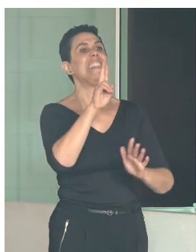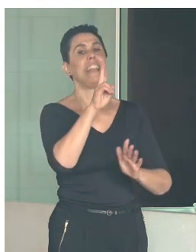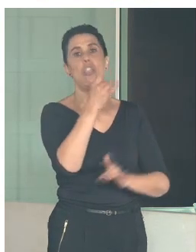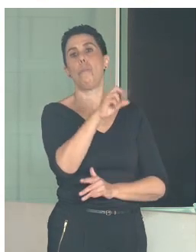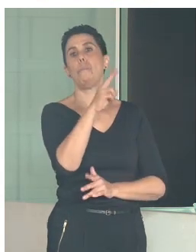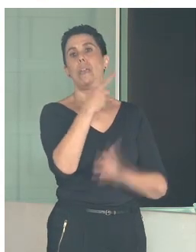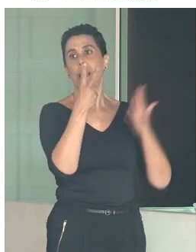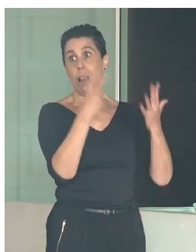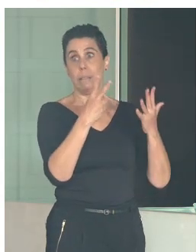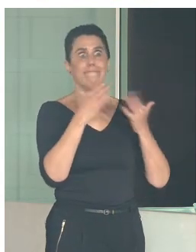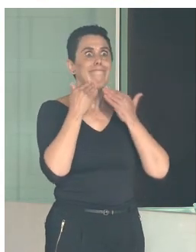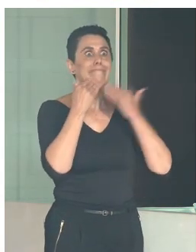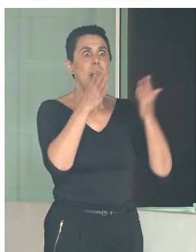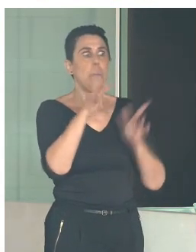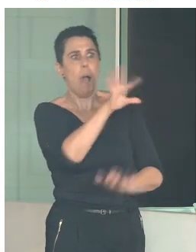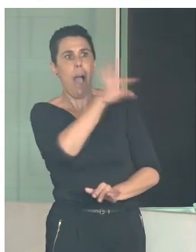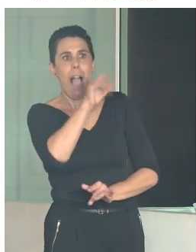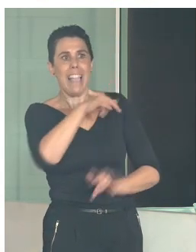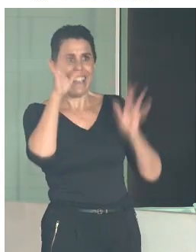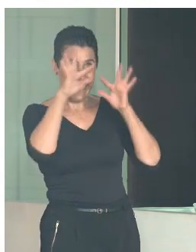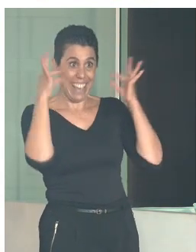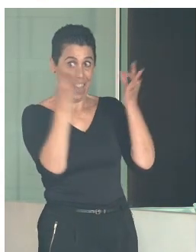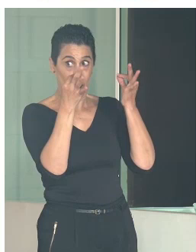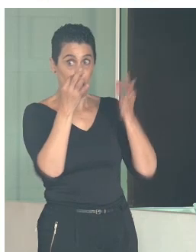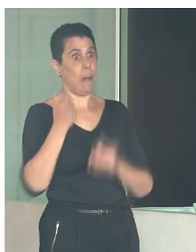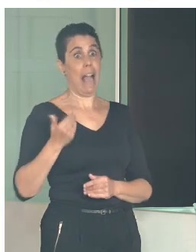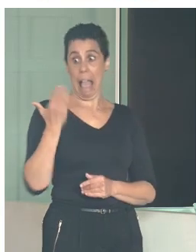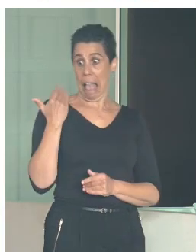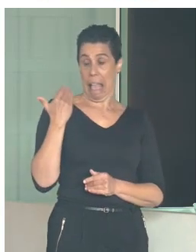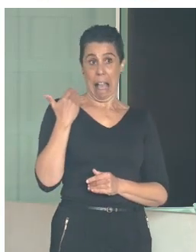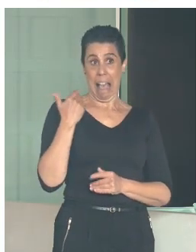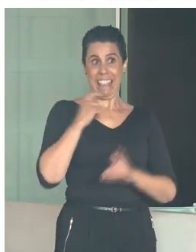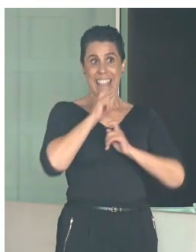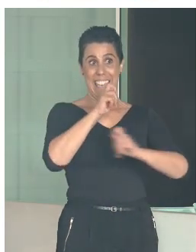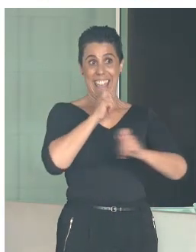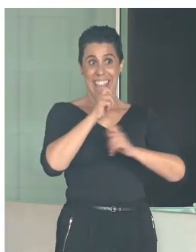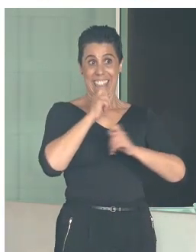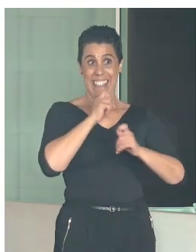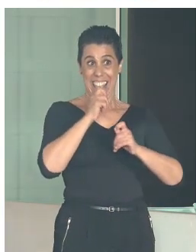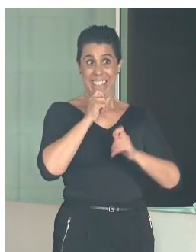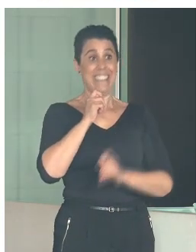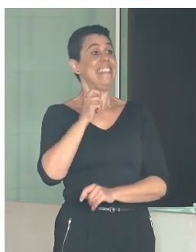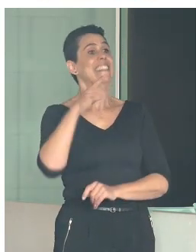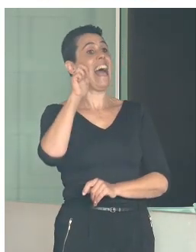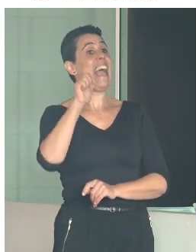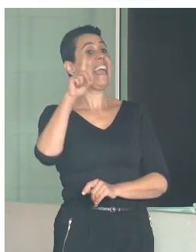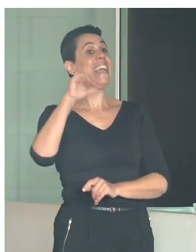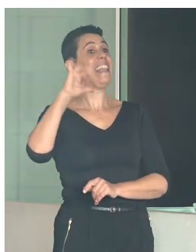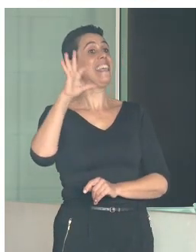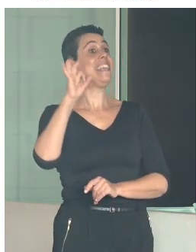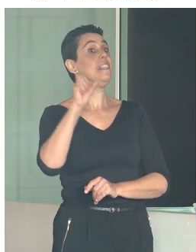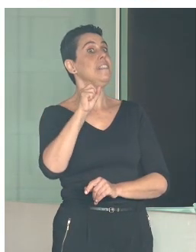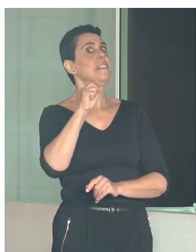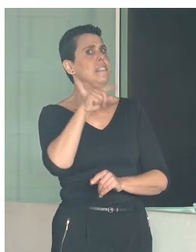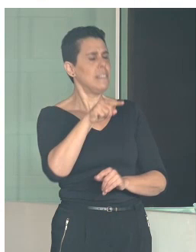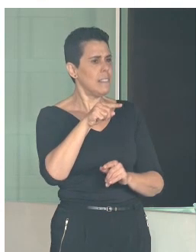Córdoba, que en la entrevista en la rueda de prensa que ha dado Elisa, pues realmente ha